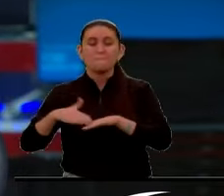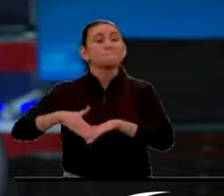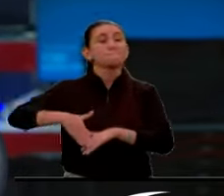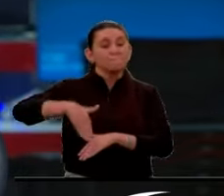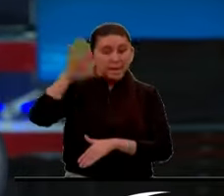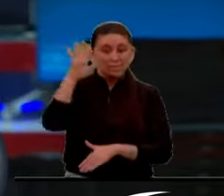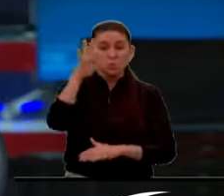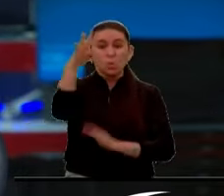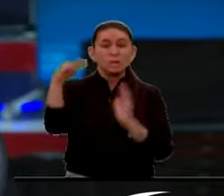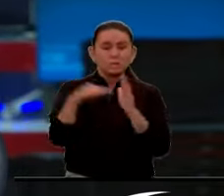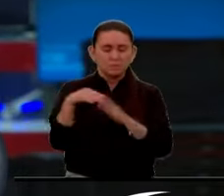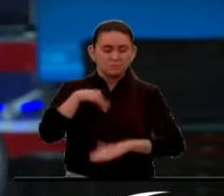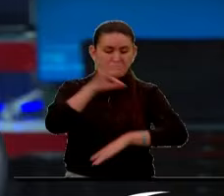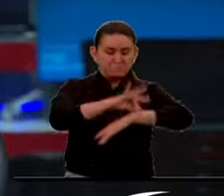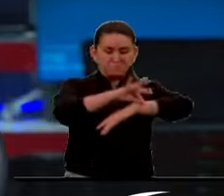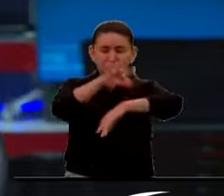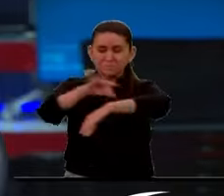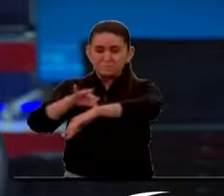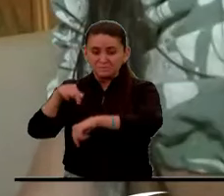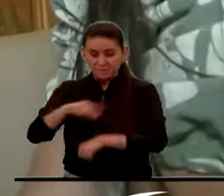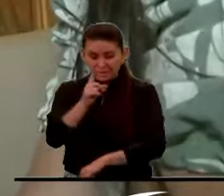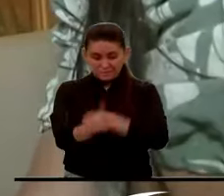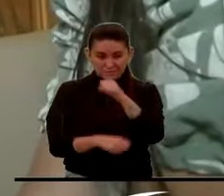se han contagiado en lo corrido de este año.